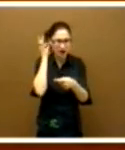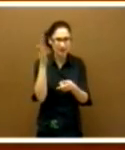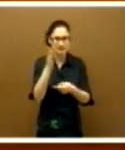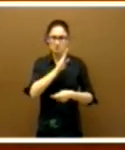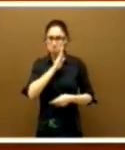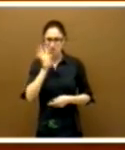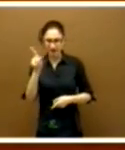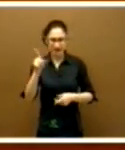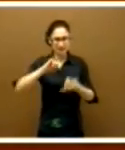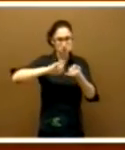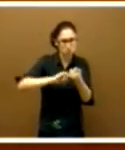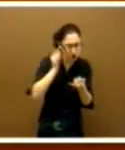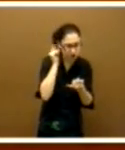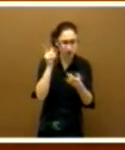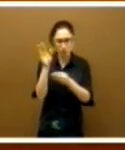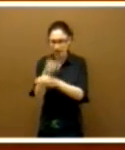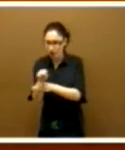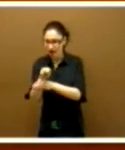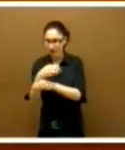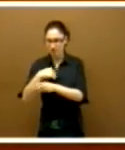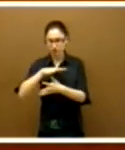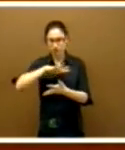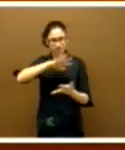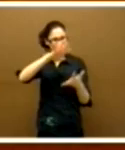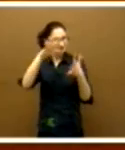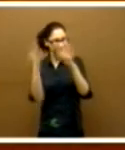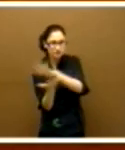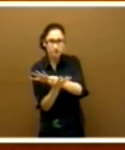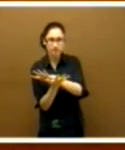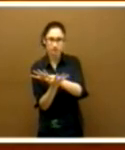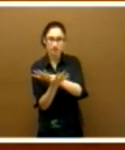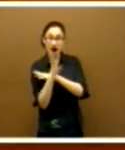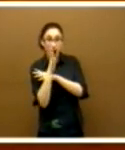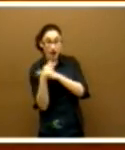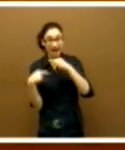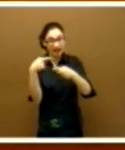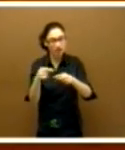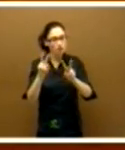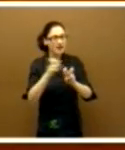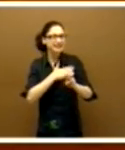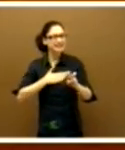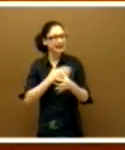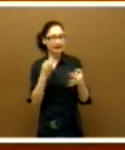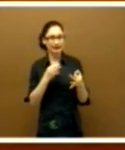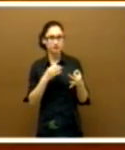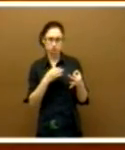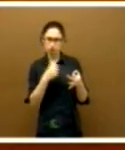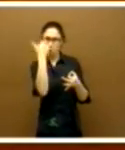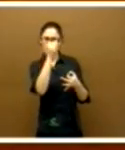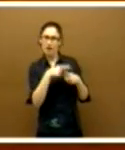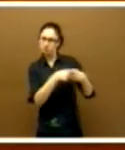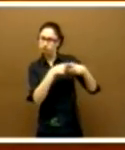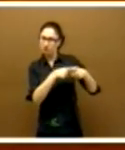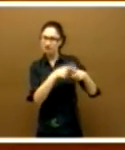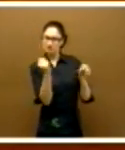esposa y cuidadora se ha renovado por una generación que quiere compartir con los varones el cuidado de los